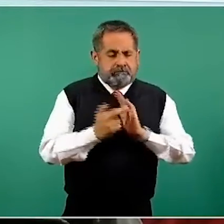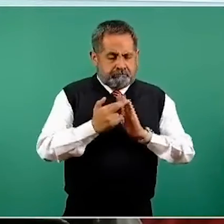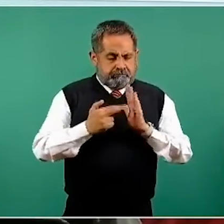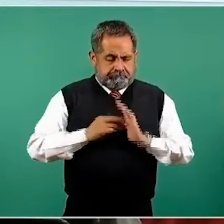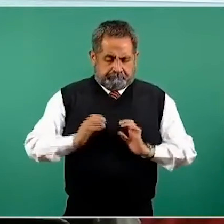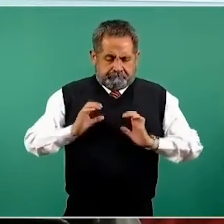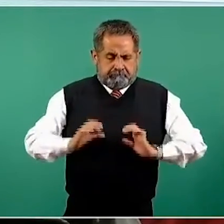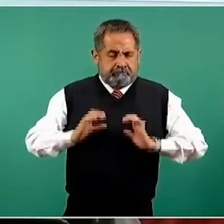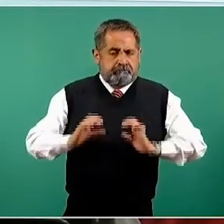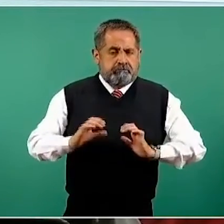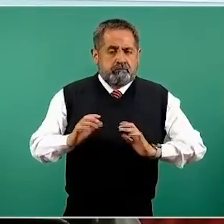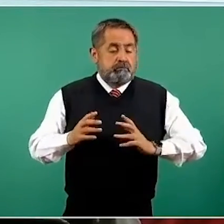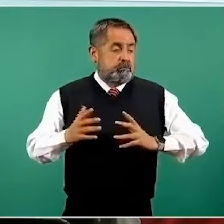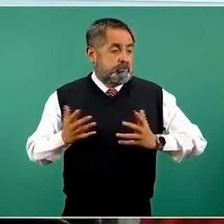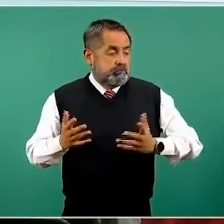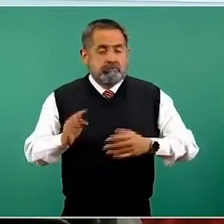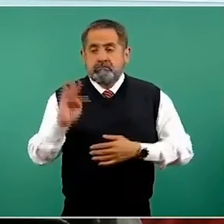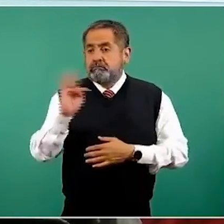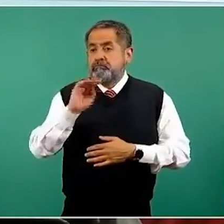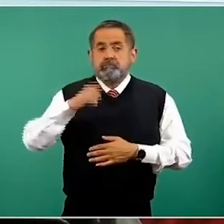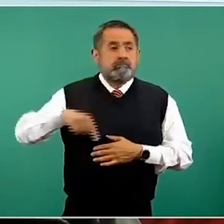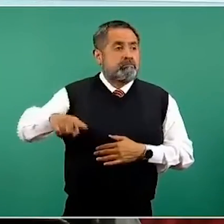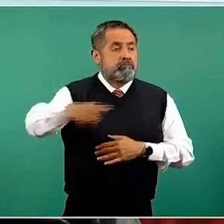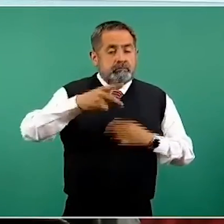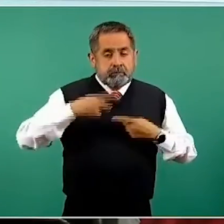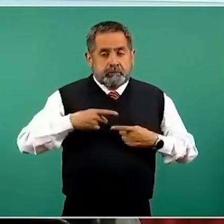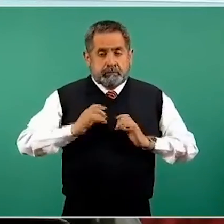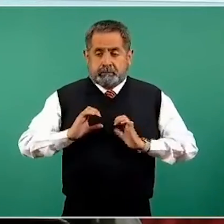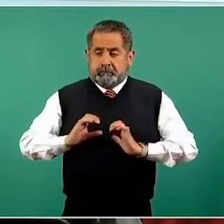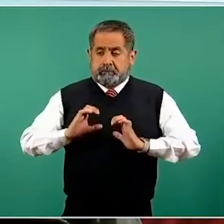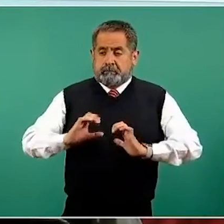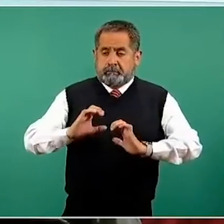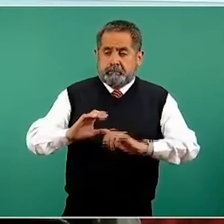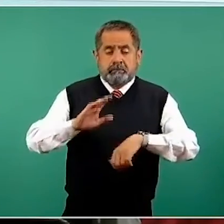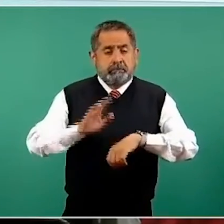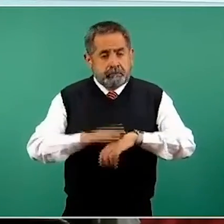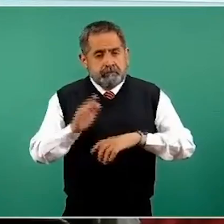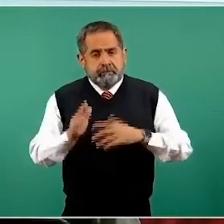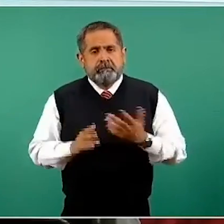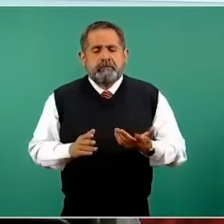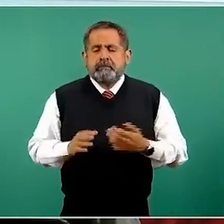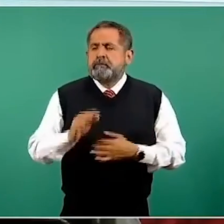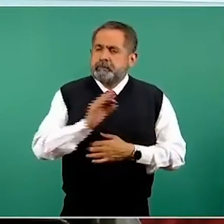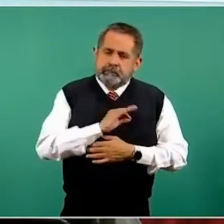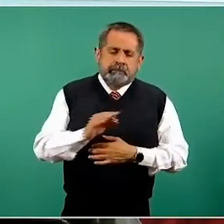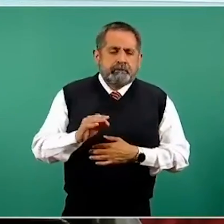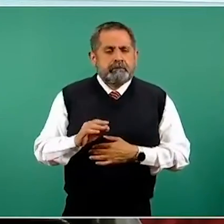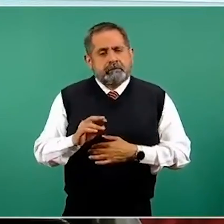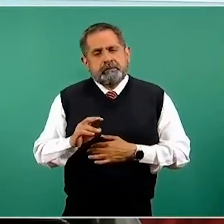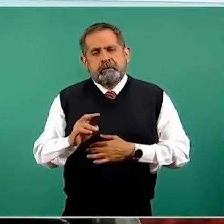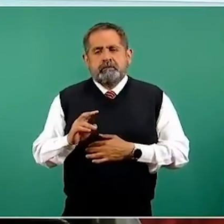ponen en práctica cada vez más y más y más personas, pues entonces tendremos también un resultado en lo colectivo.